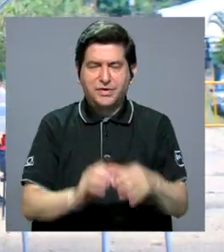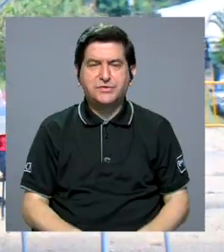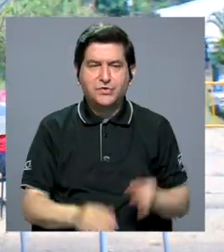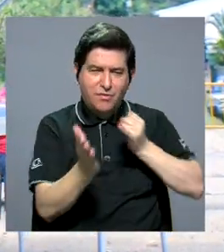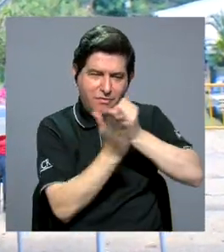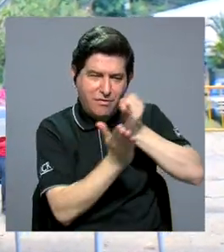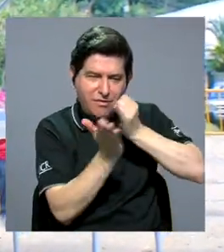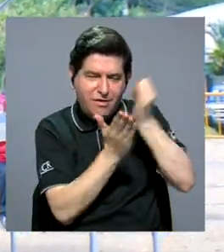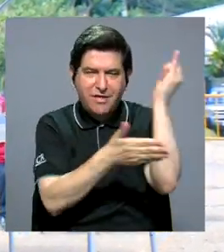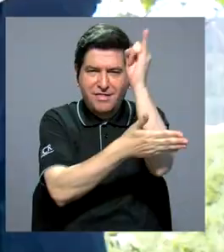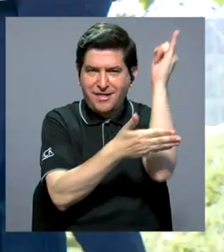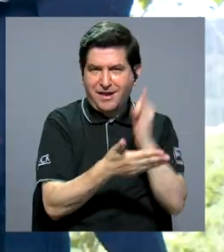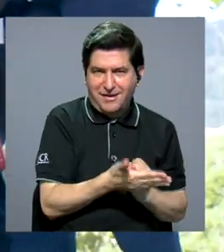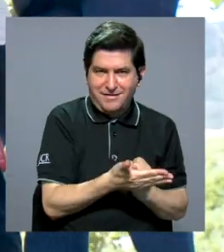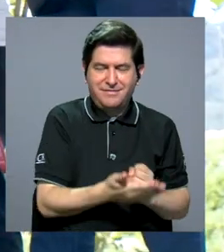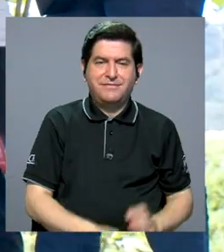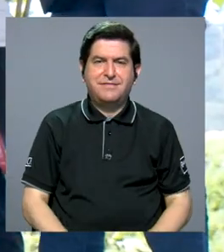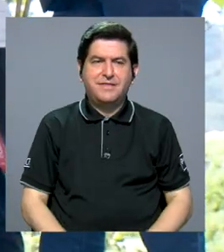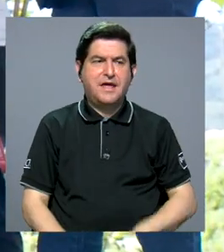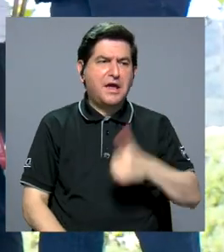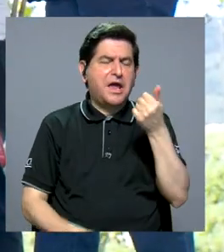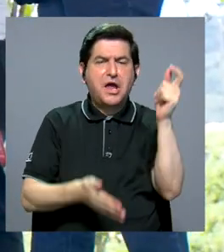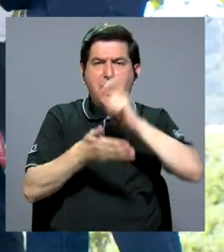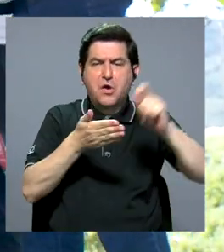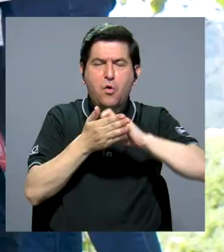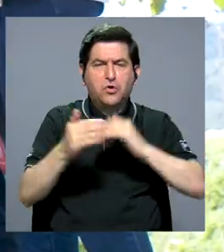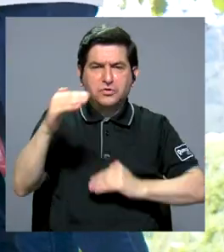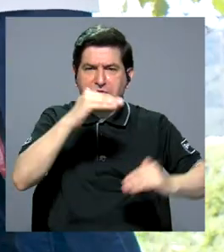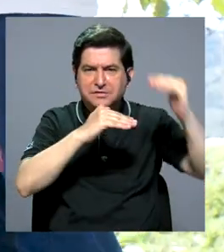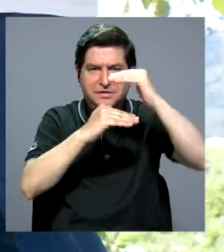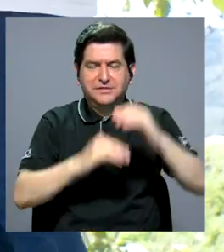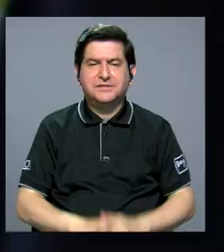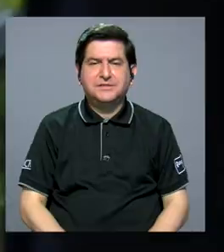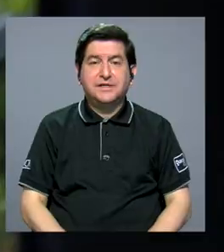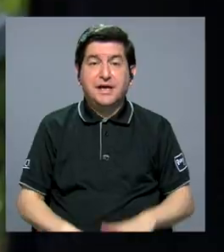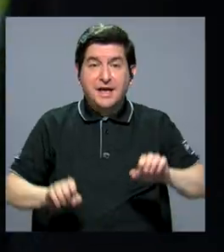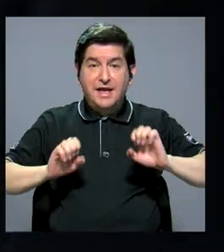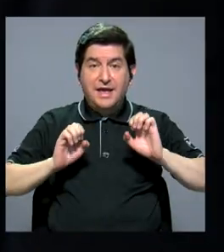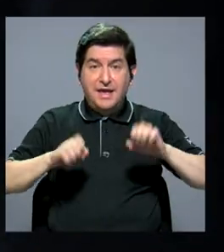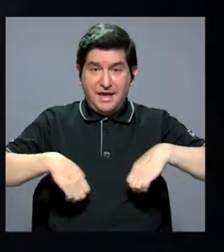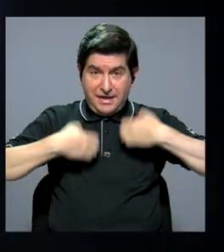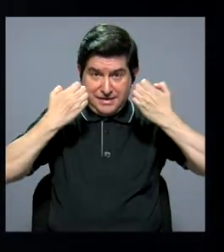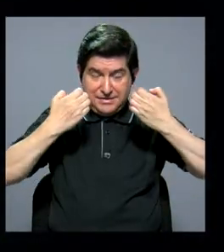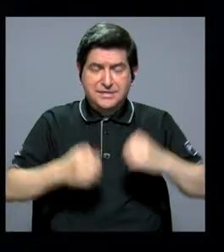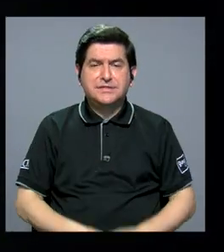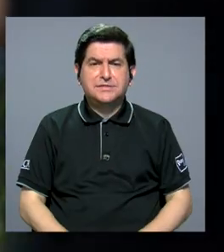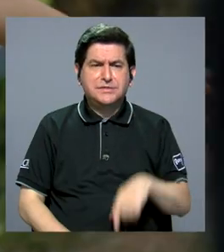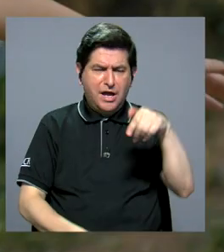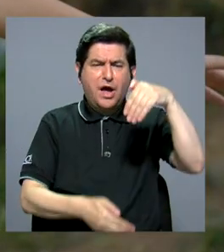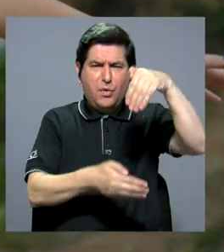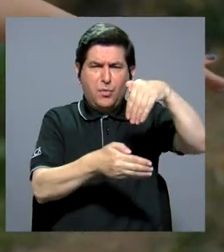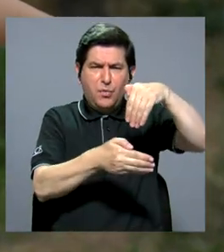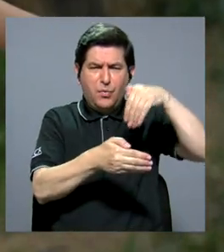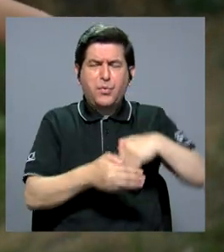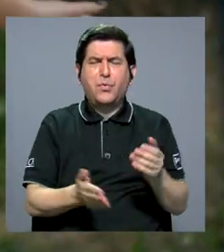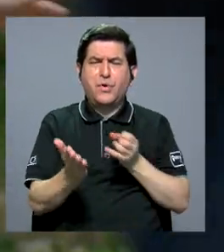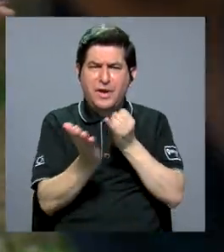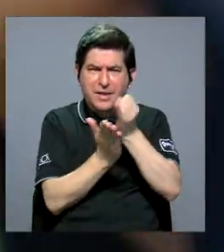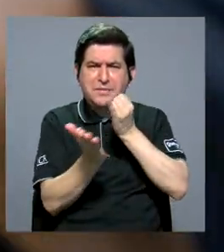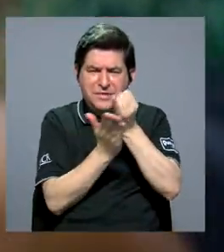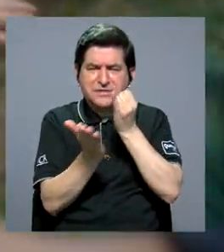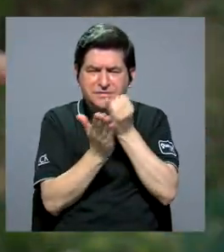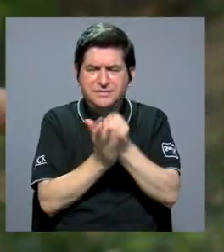la investigación en arte. En las demás escuelas de la facultad existe un amplio repositorio de estudios de investigación.